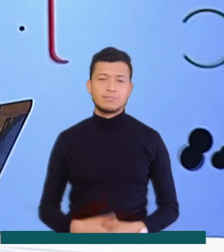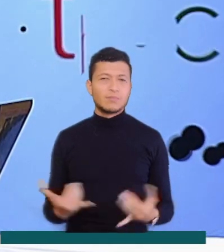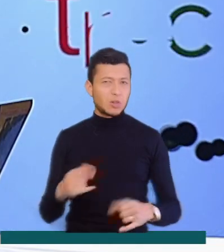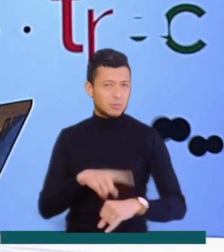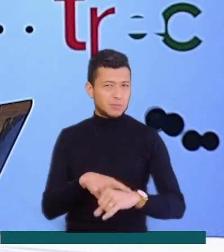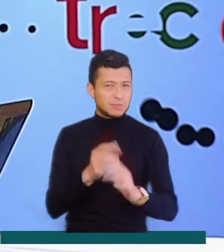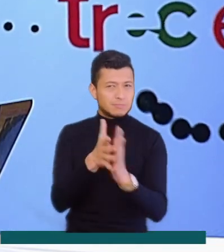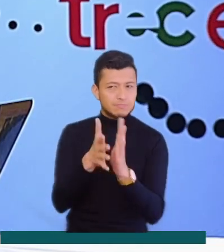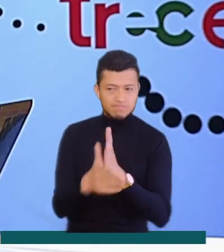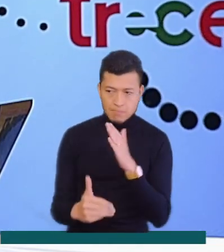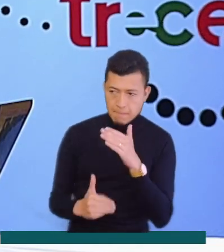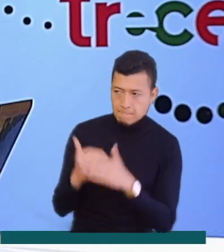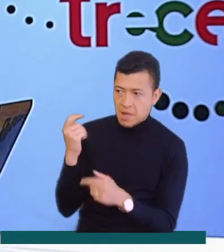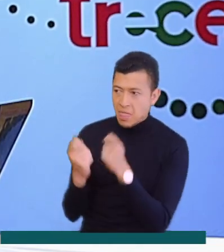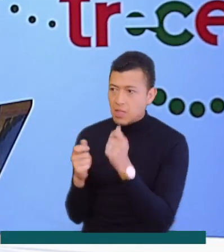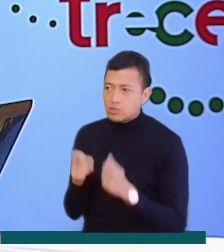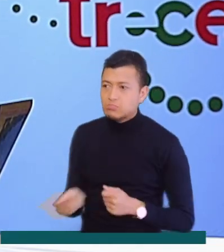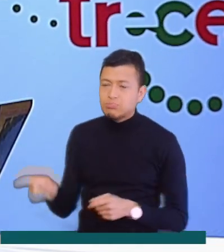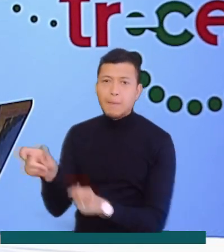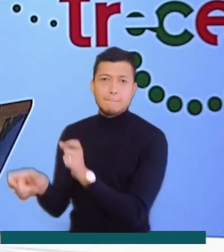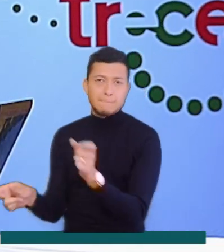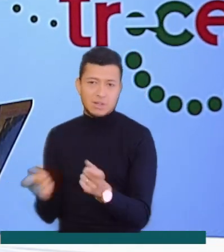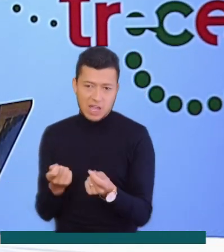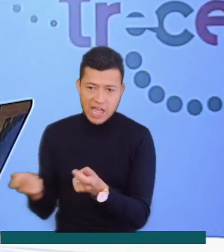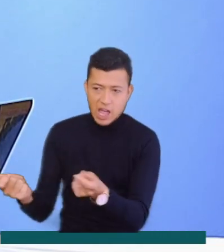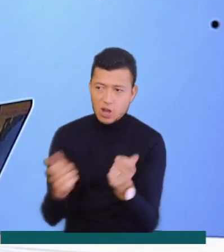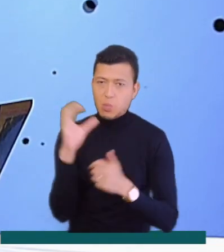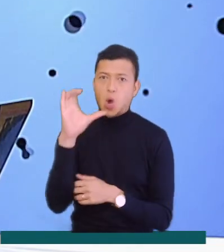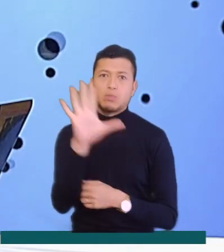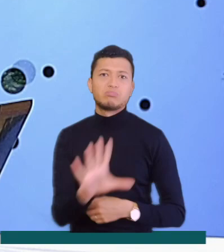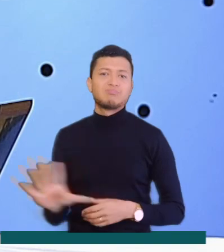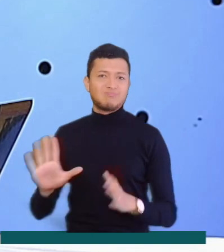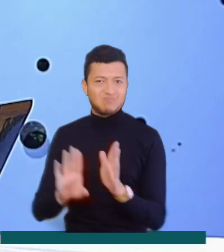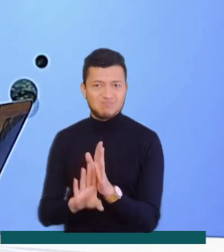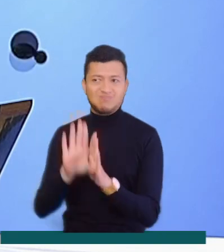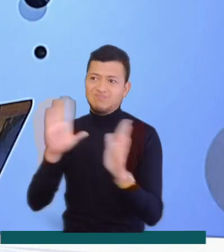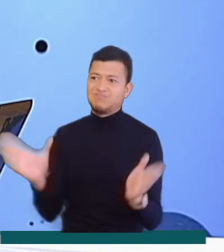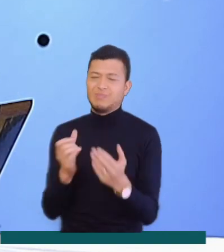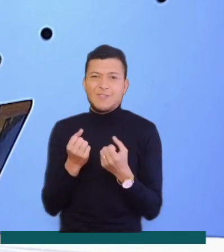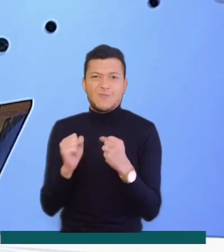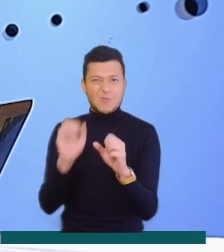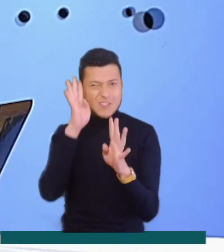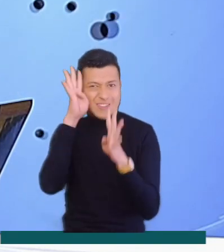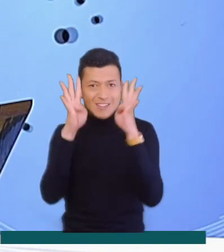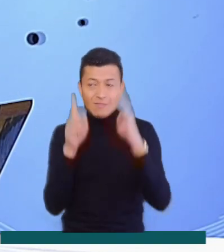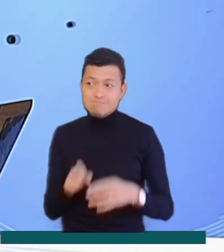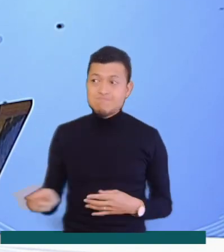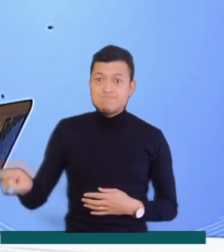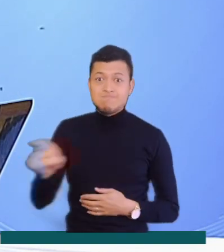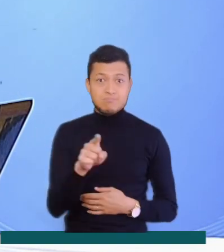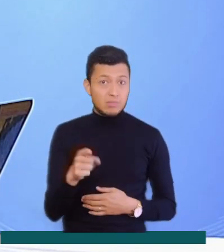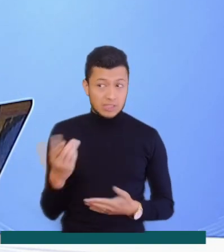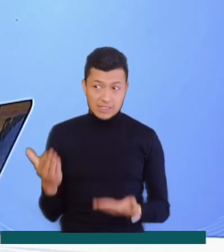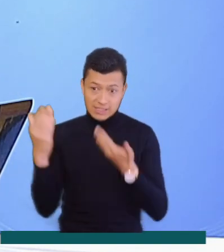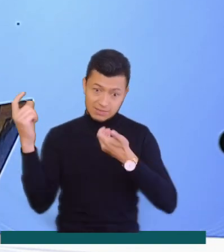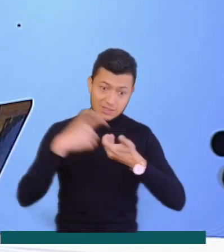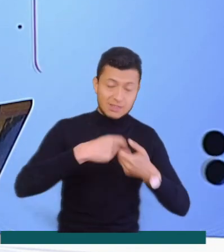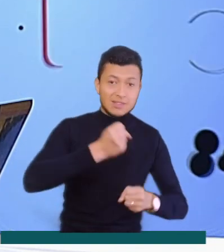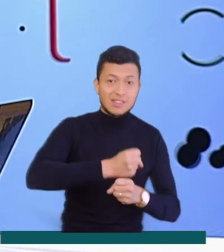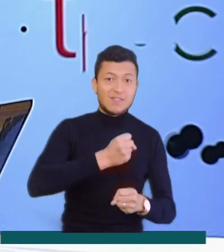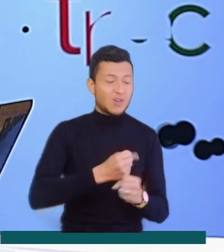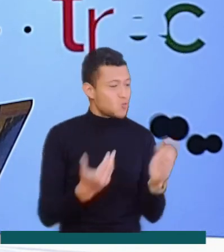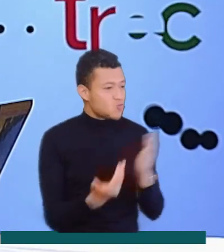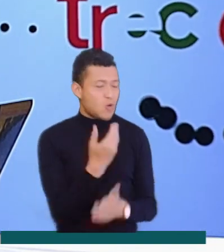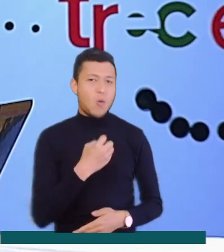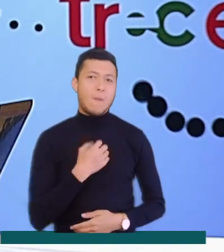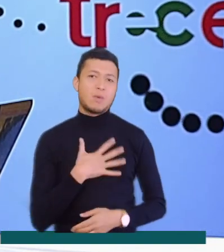Llega el momento de conocer a los emprendedores que hacen crecer la economía del país con su esfuerzo y creatividad. Su labor genera empleo y